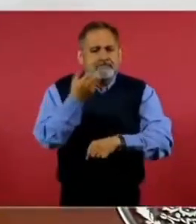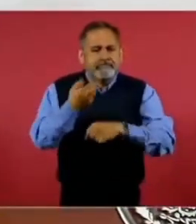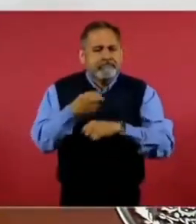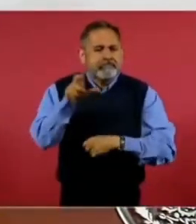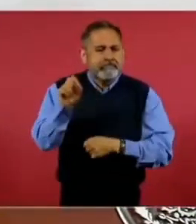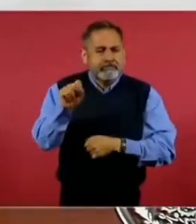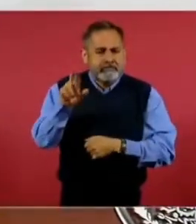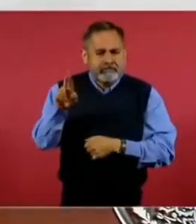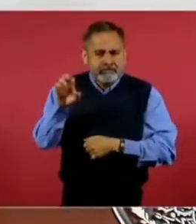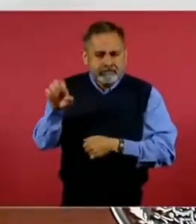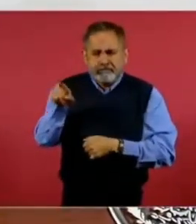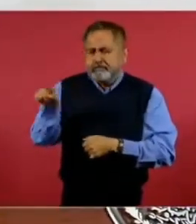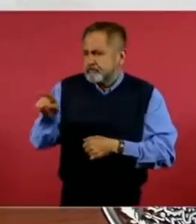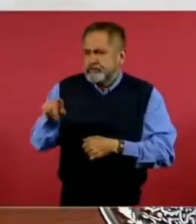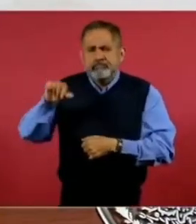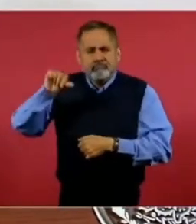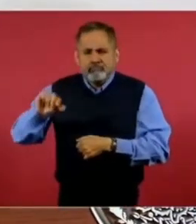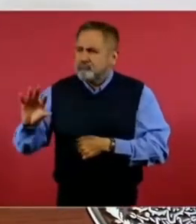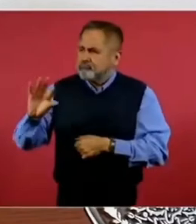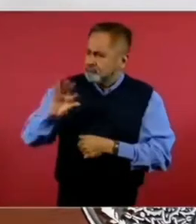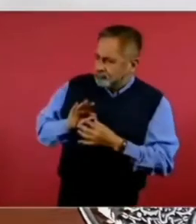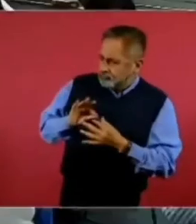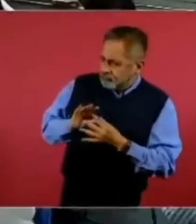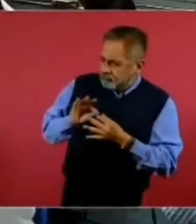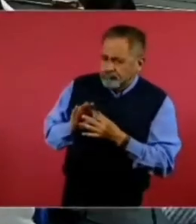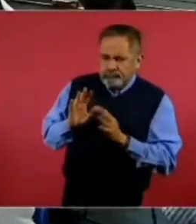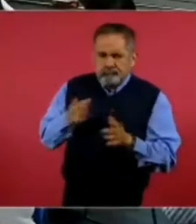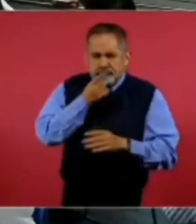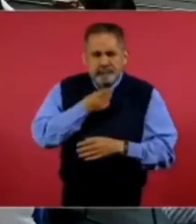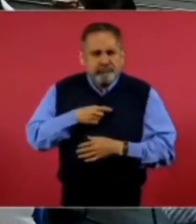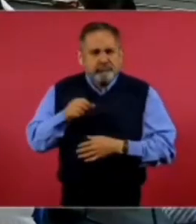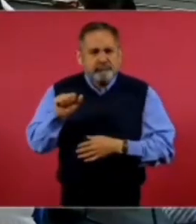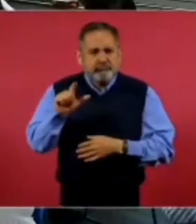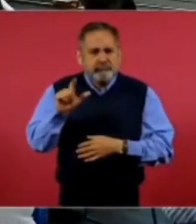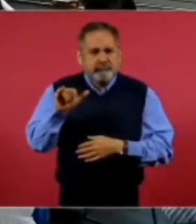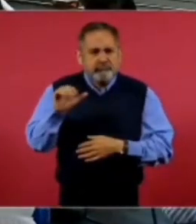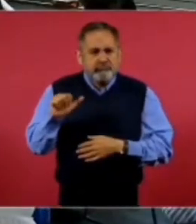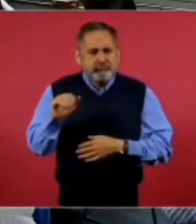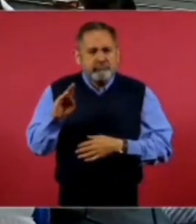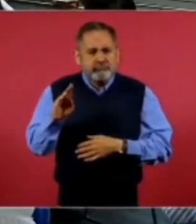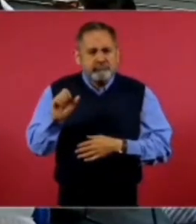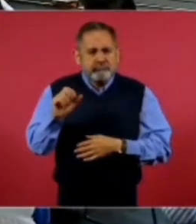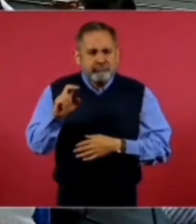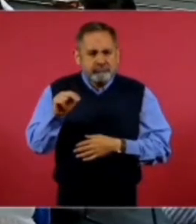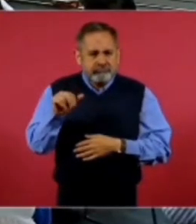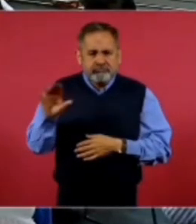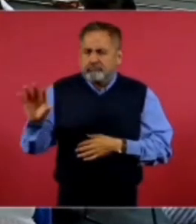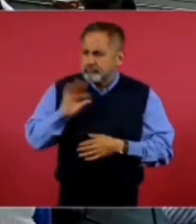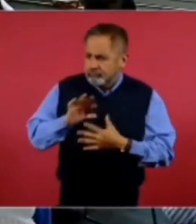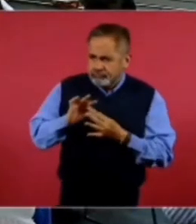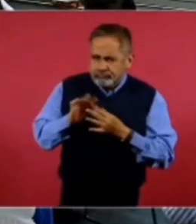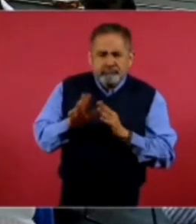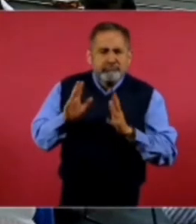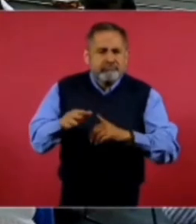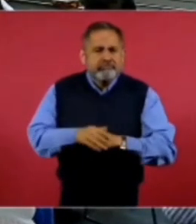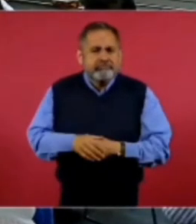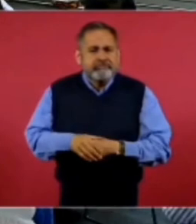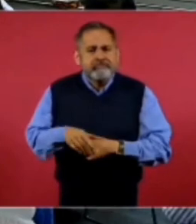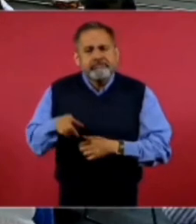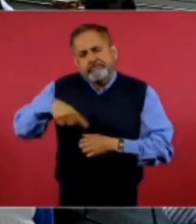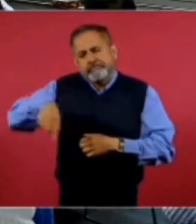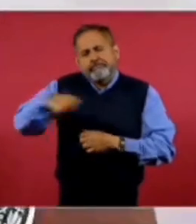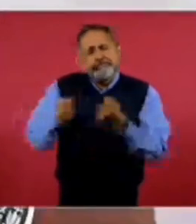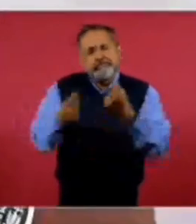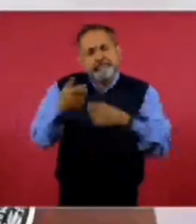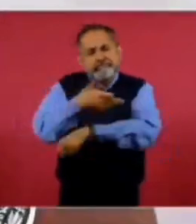Hoy nos informó Alicia Bárcena sobre eso. Son familias que